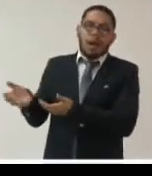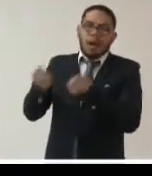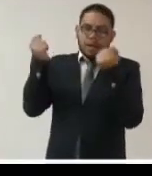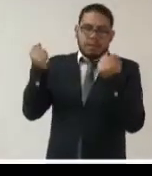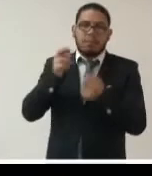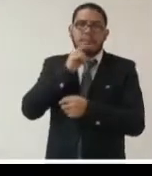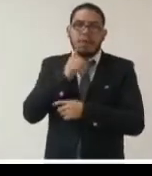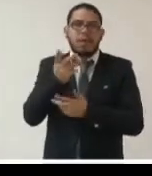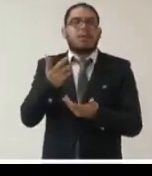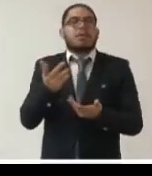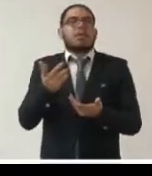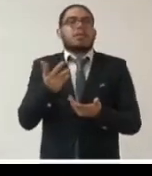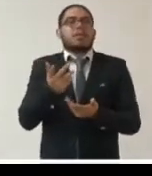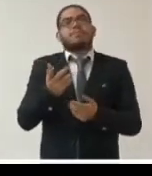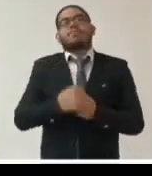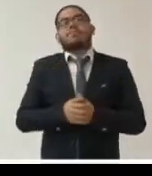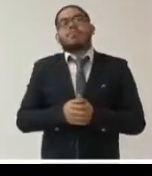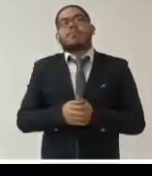este pacto digital